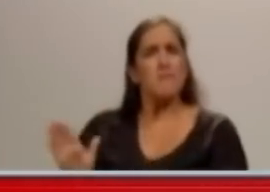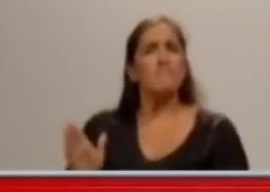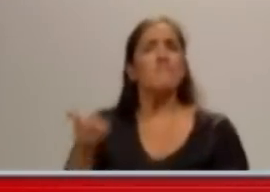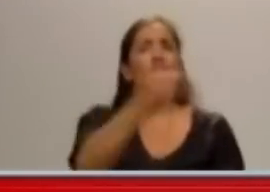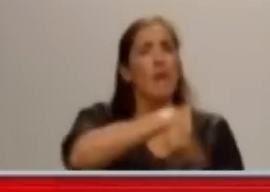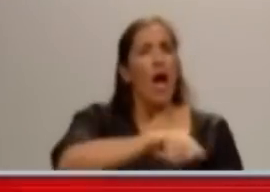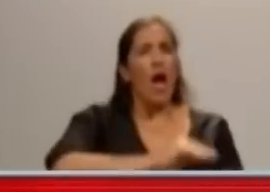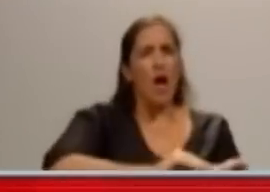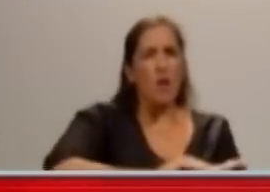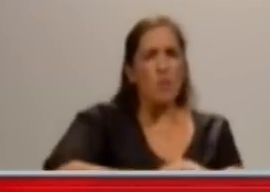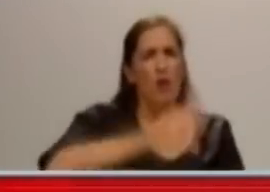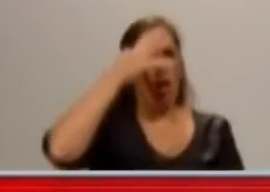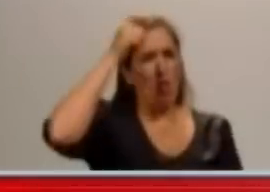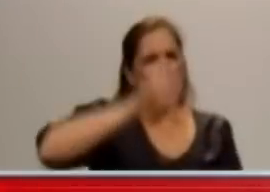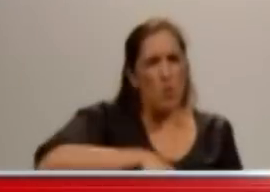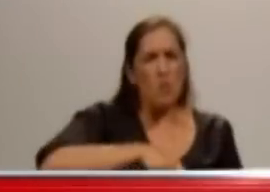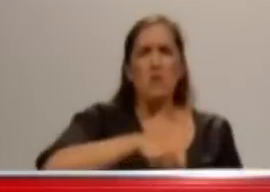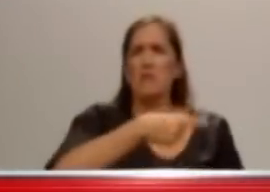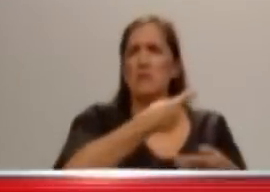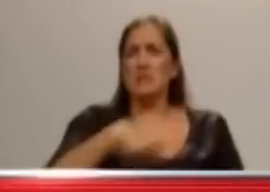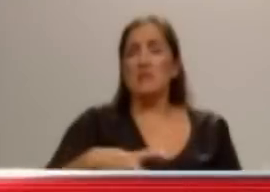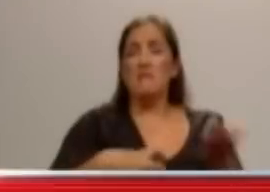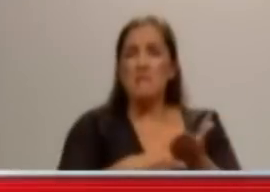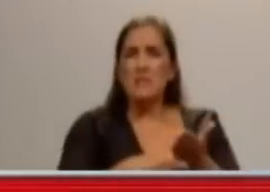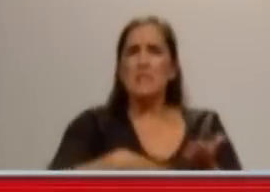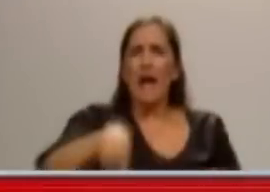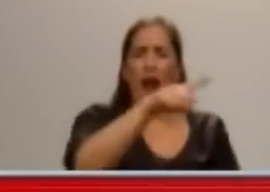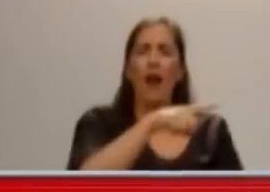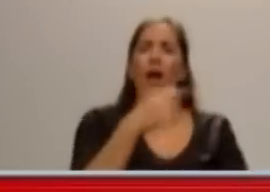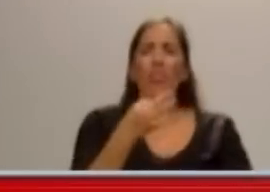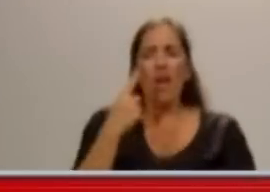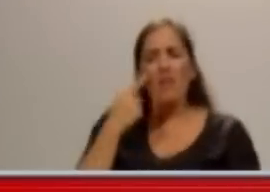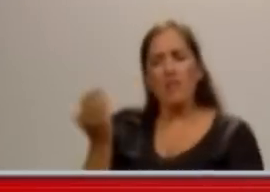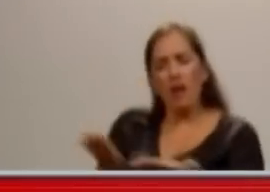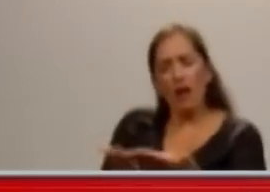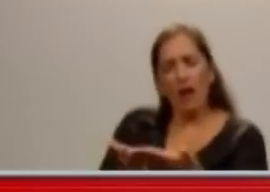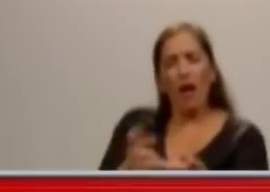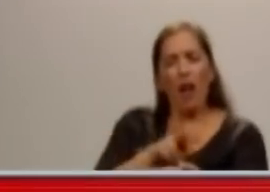esta en la cual estaba trabajando Esteche, y que Néstor Kirchner desestimó el plano.